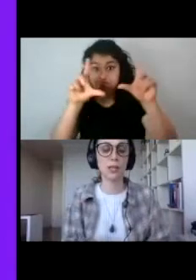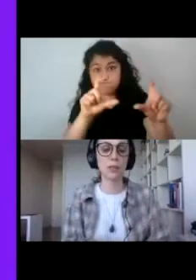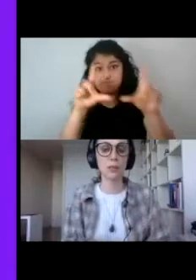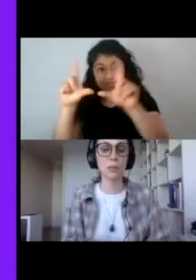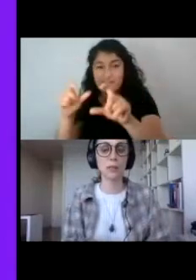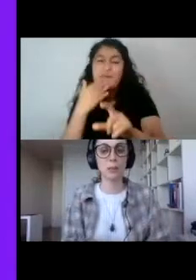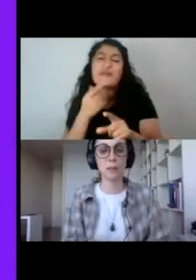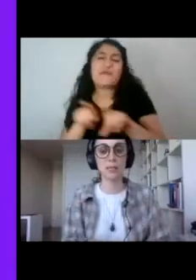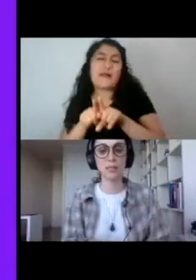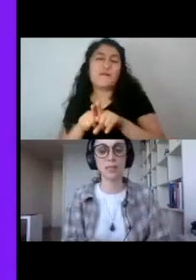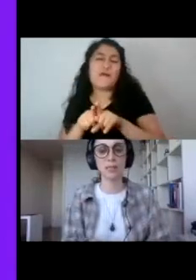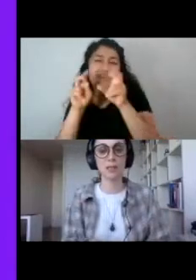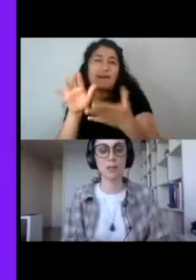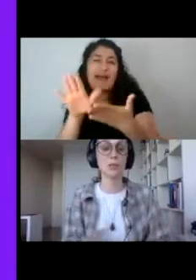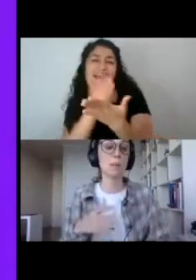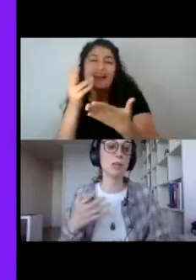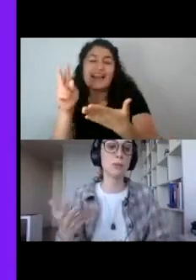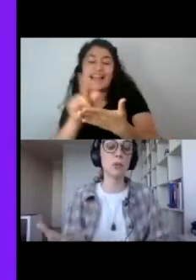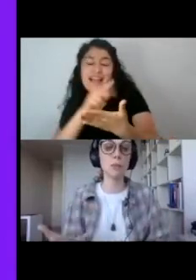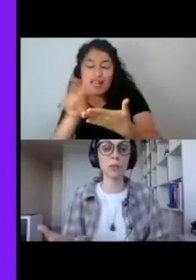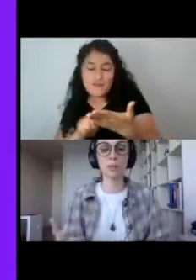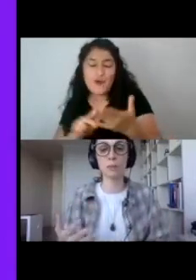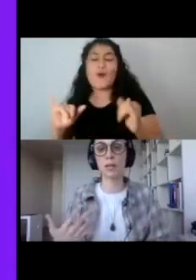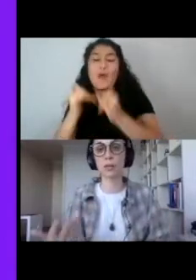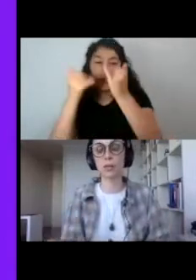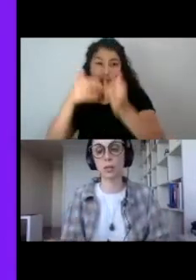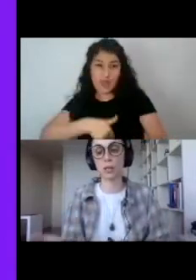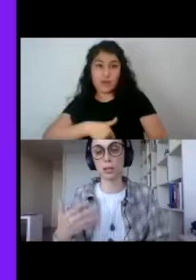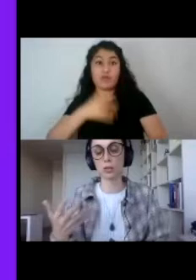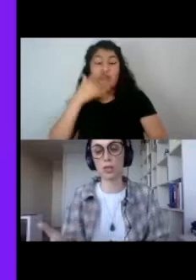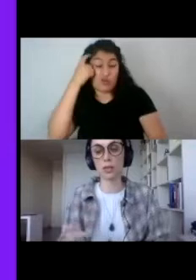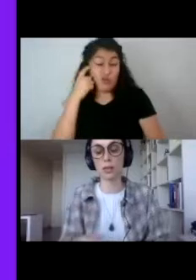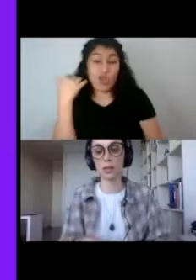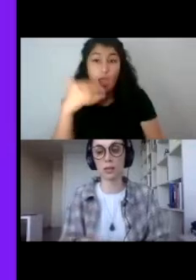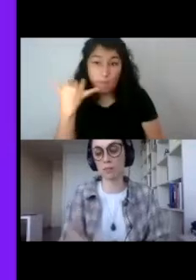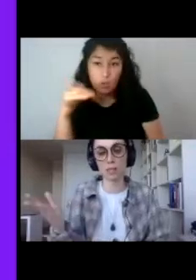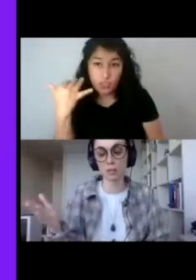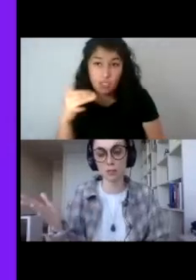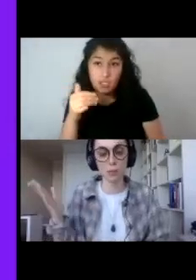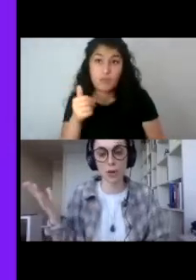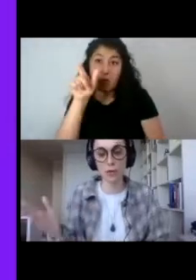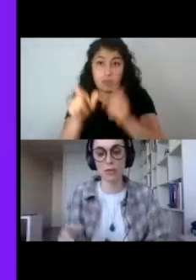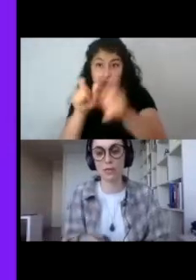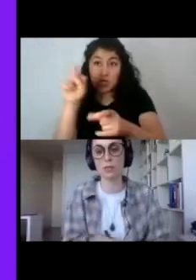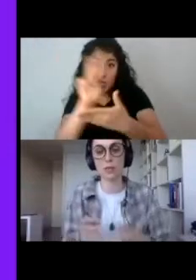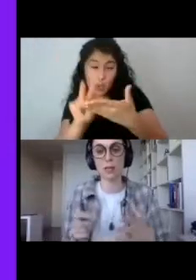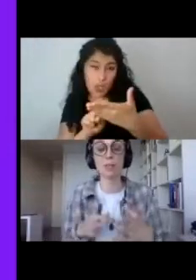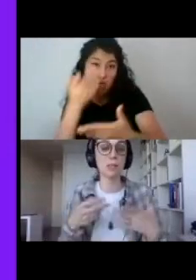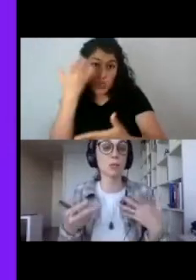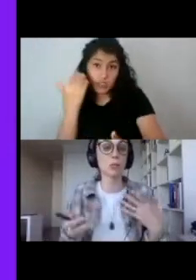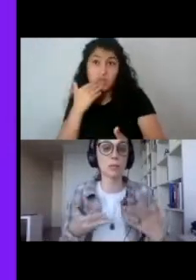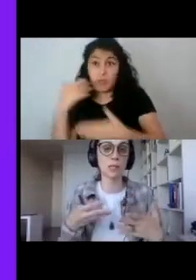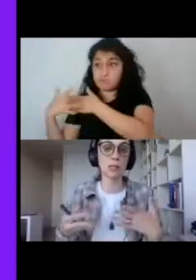hambre como ejemplo, porque me parece que no solamente fue muy importante para lectores y lectoras de hace unos años atrás, sino que